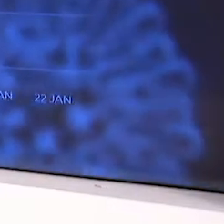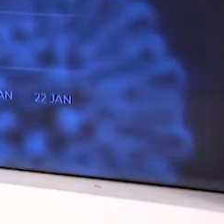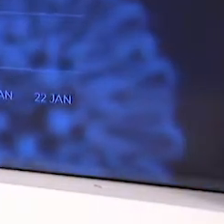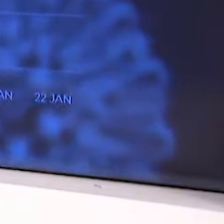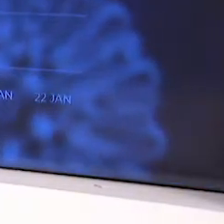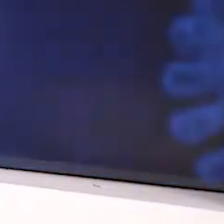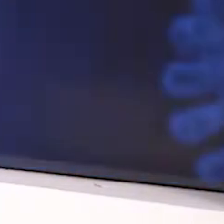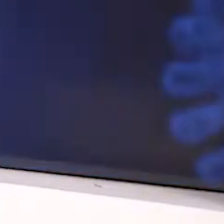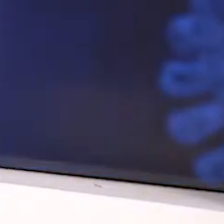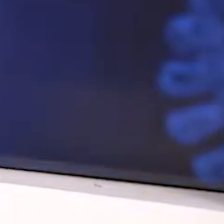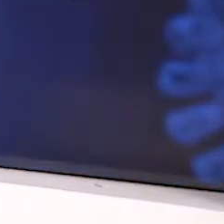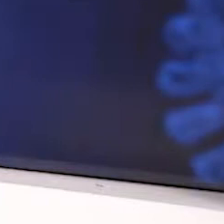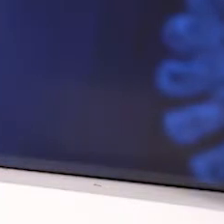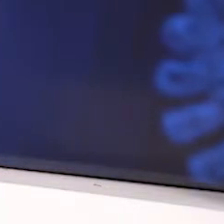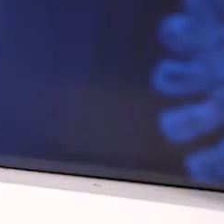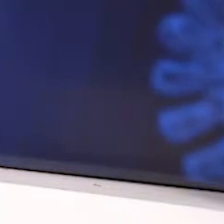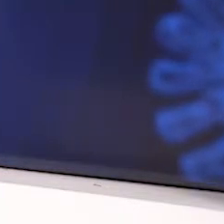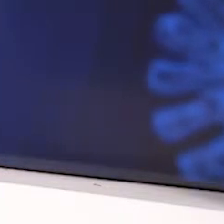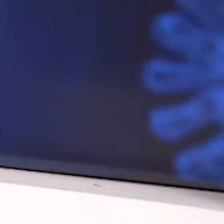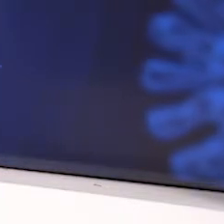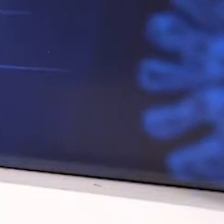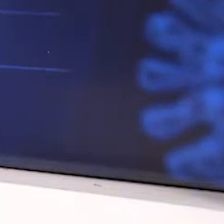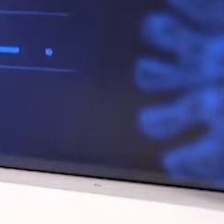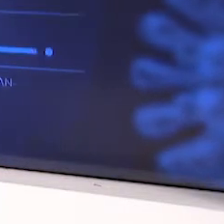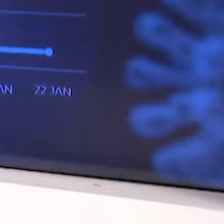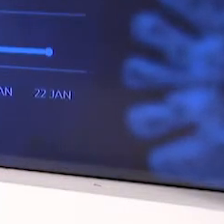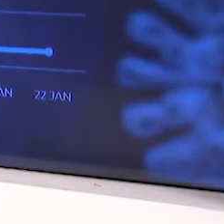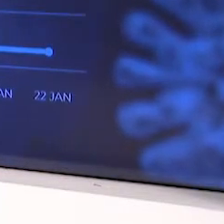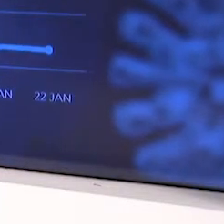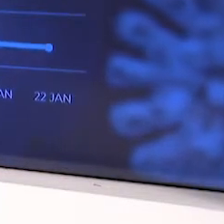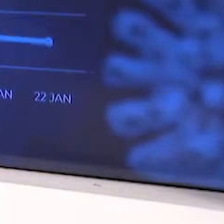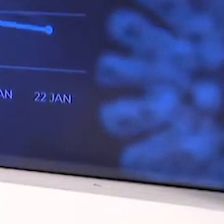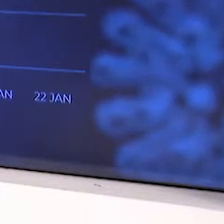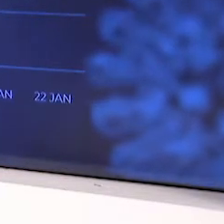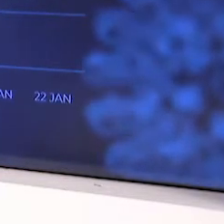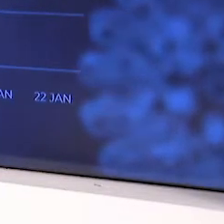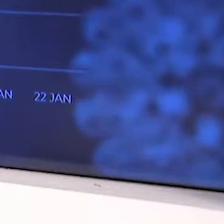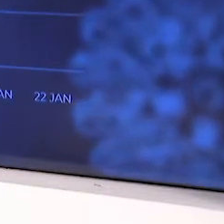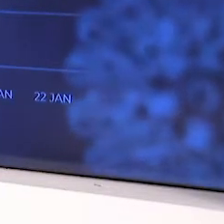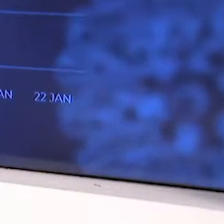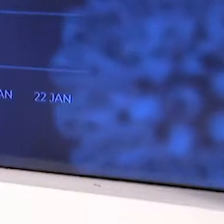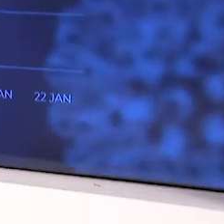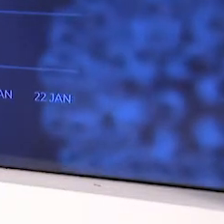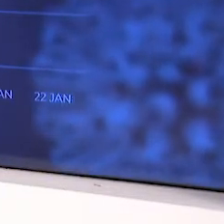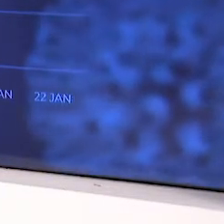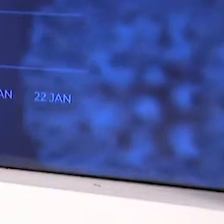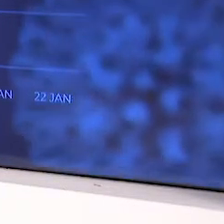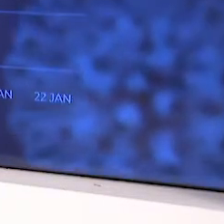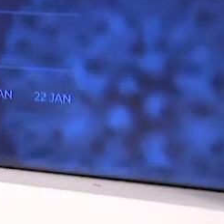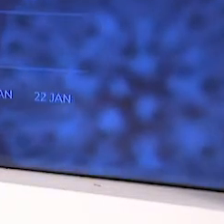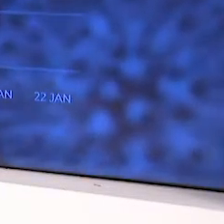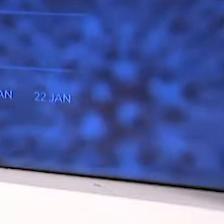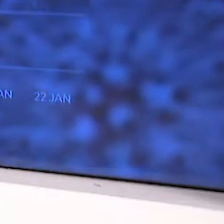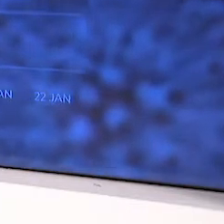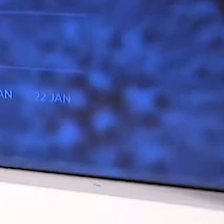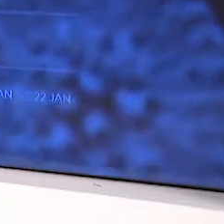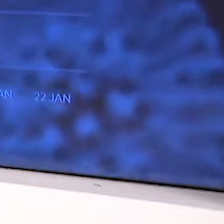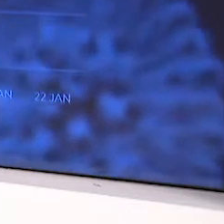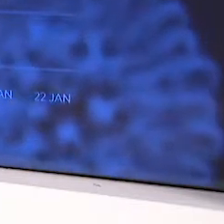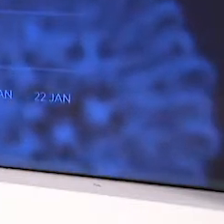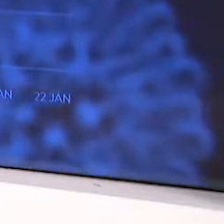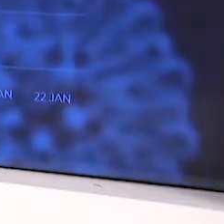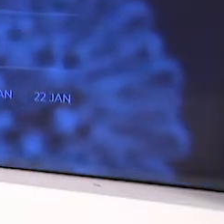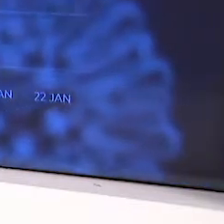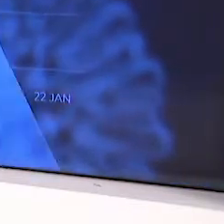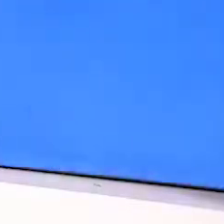y el eje cafetero como es debido y por supuesto que son las cifras que ustedes están esperando. Lamentablemente no son muy alentadoras. Iniciemos